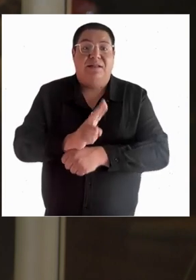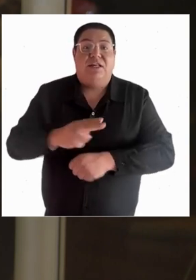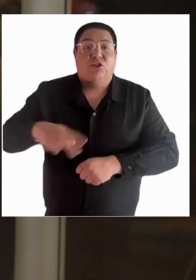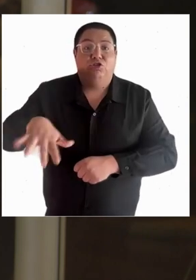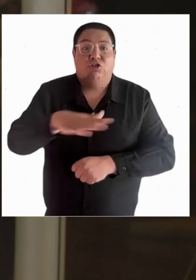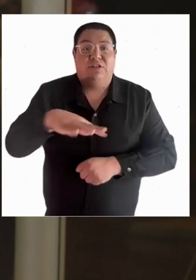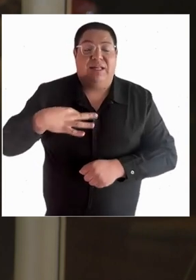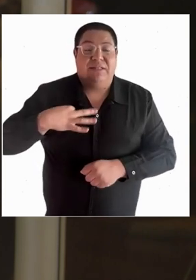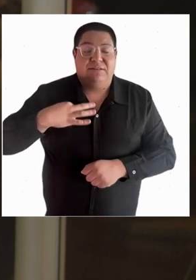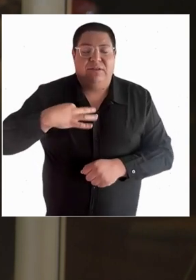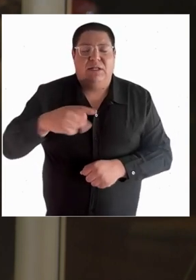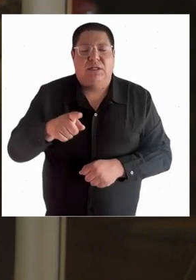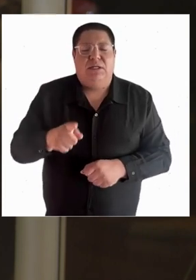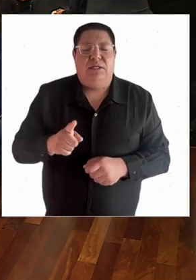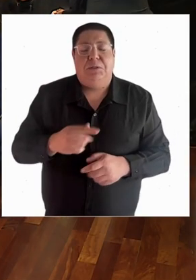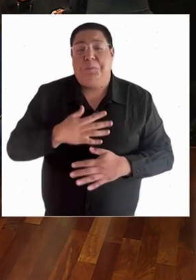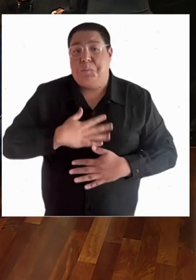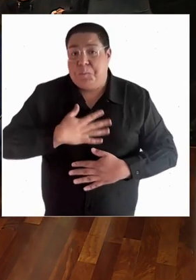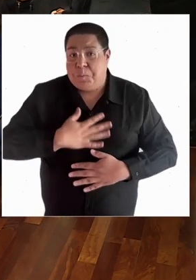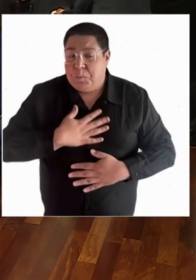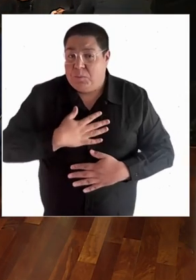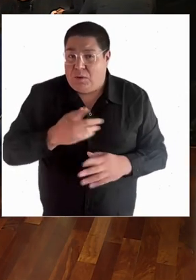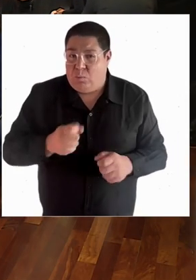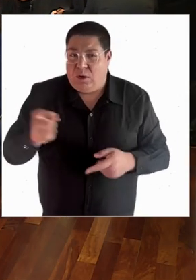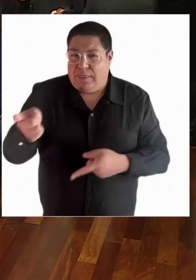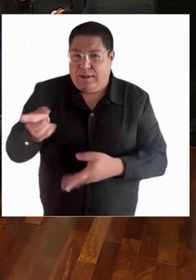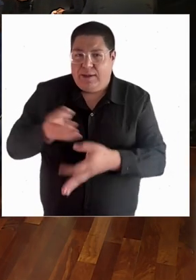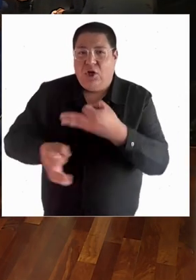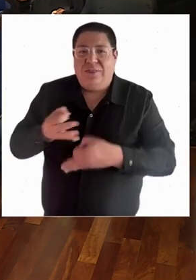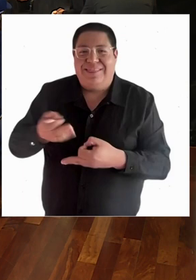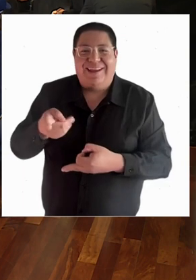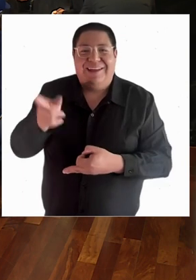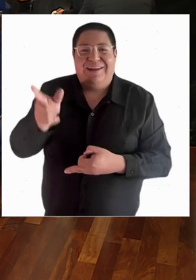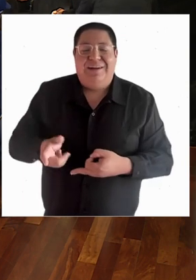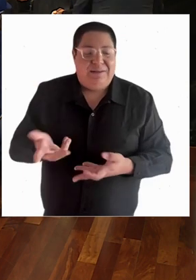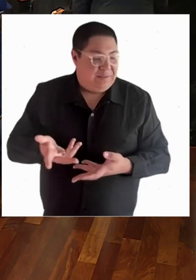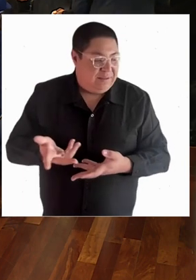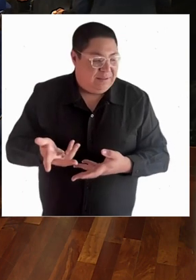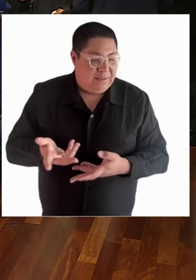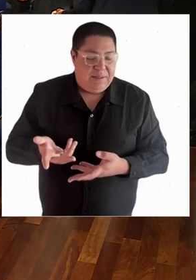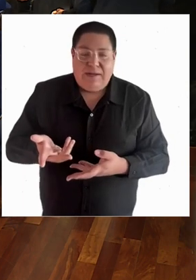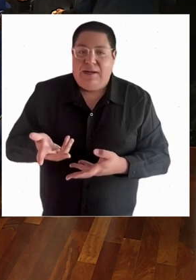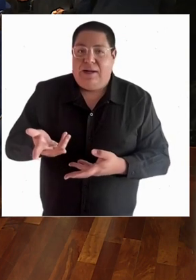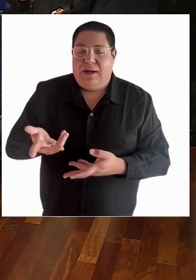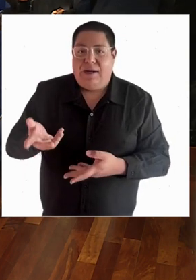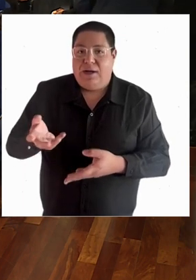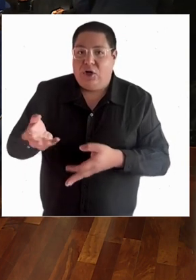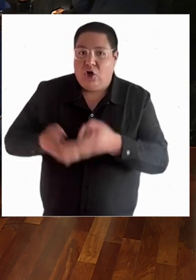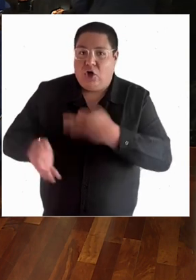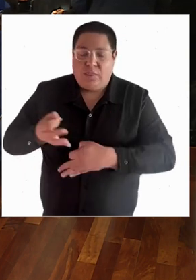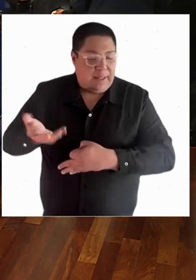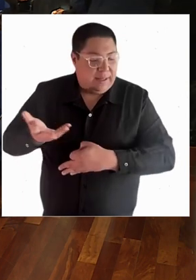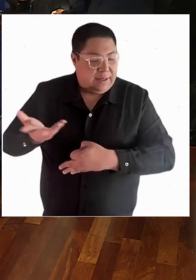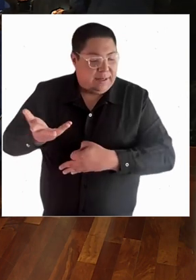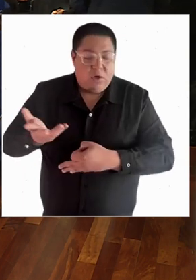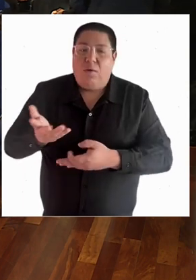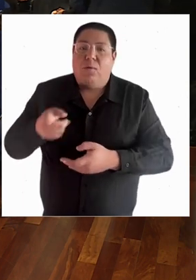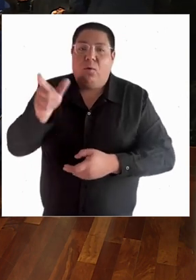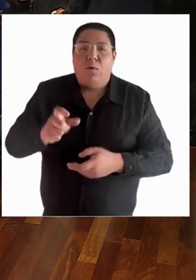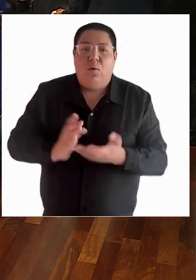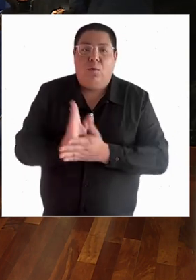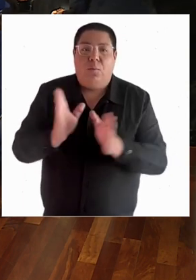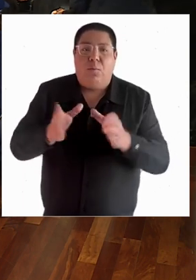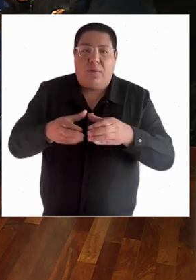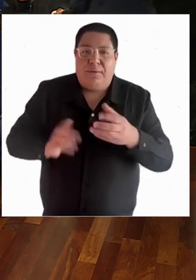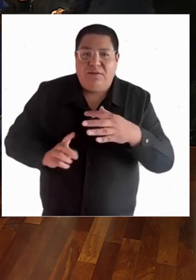que todo, felicitar la instancia de la Biblioteca del Congreso con todos los ajustes que correspondan. Creo que es un lujo tener estos